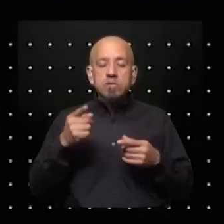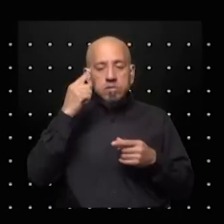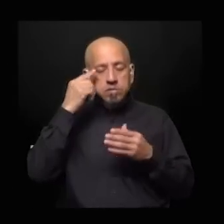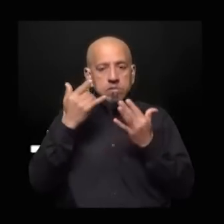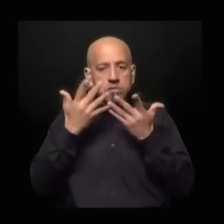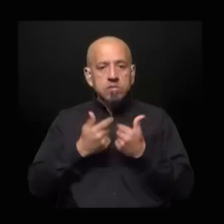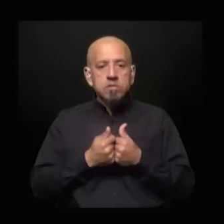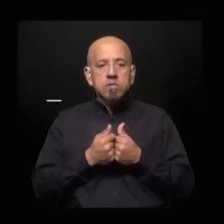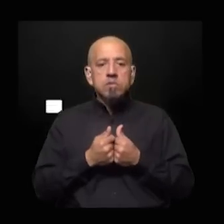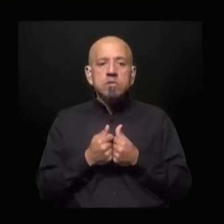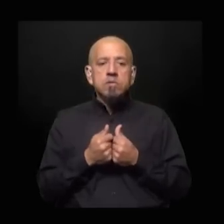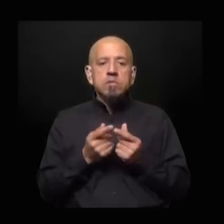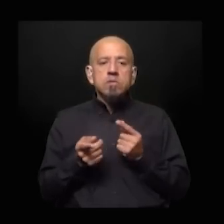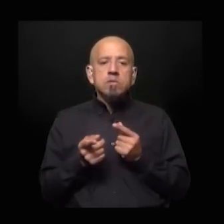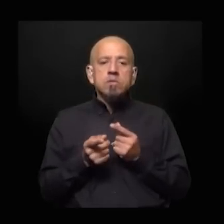Ha sido por ejemplo